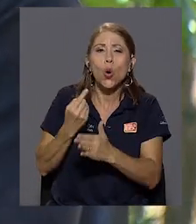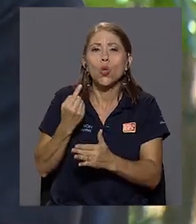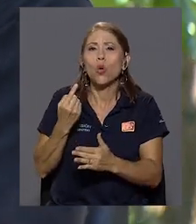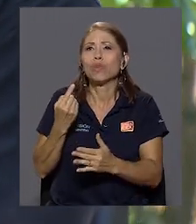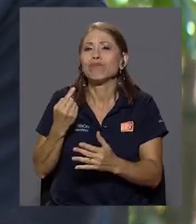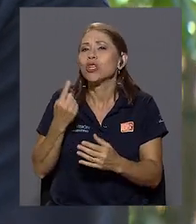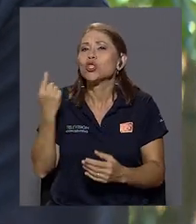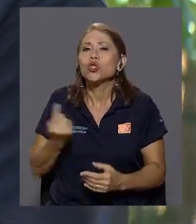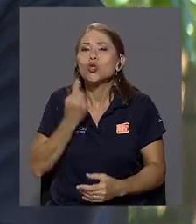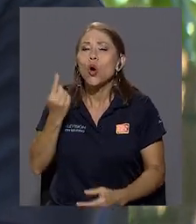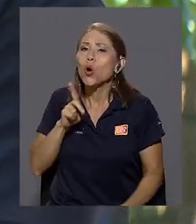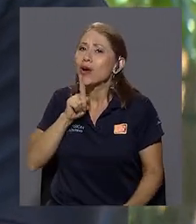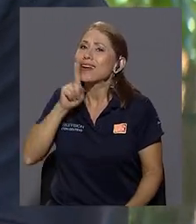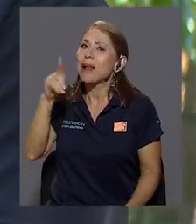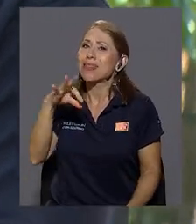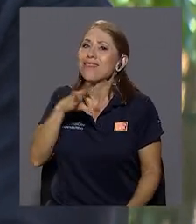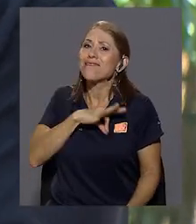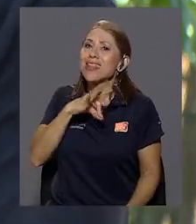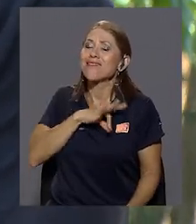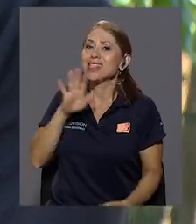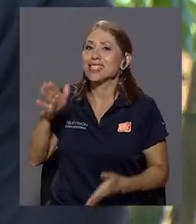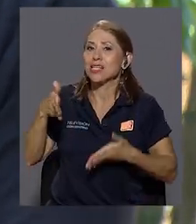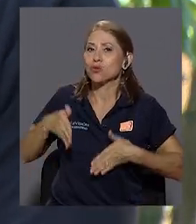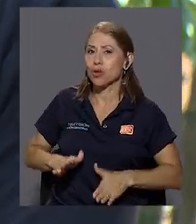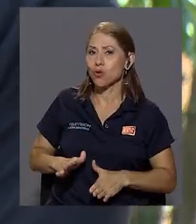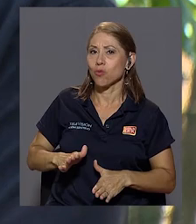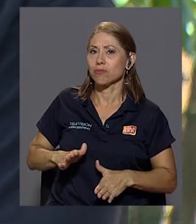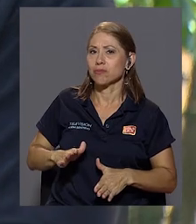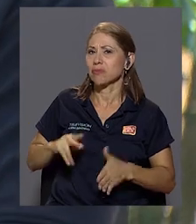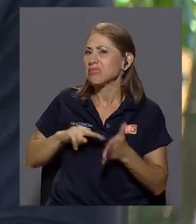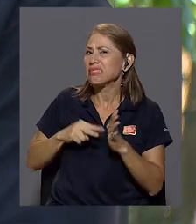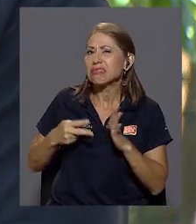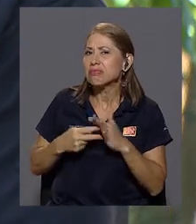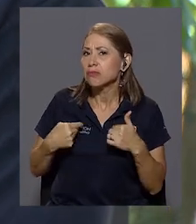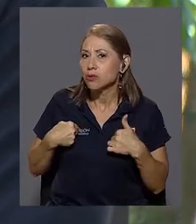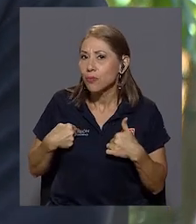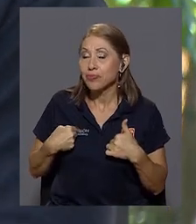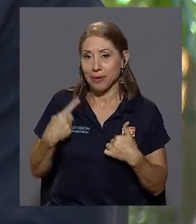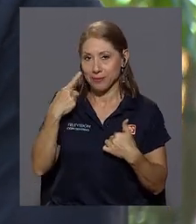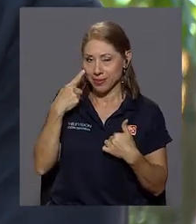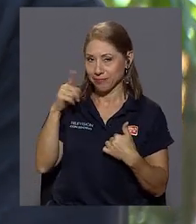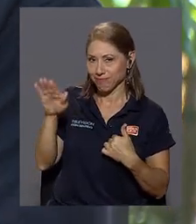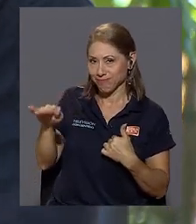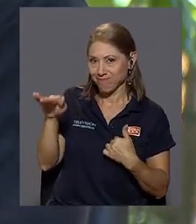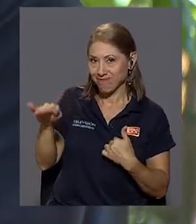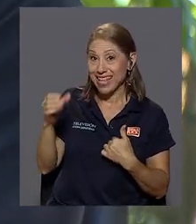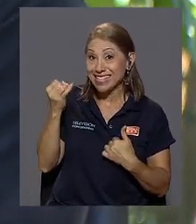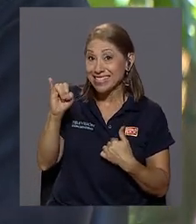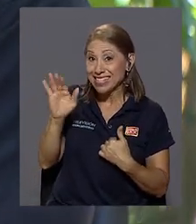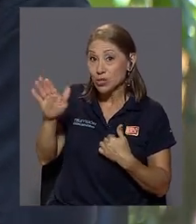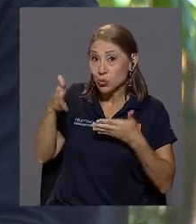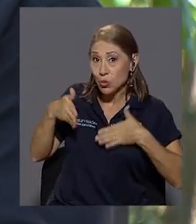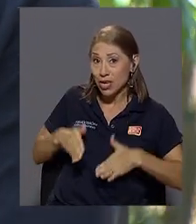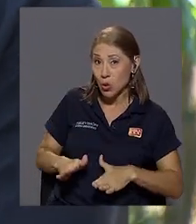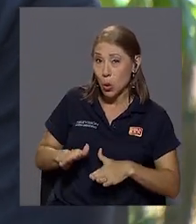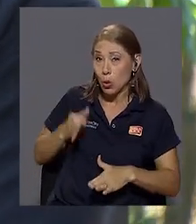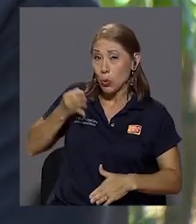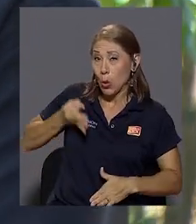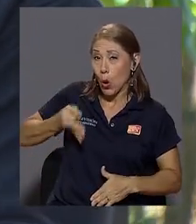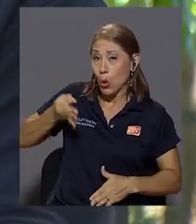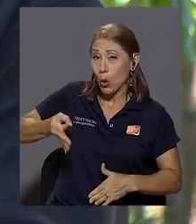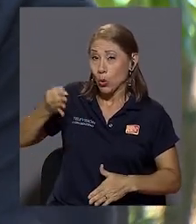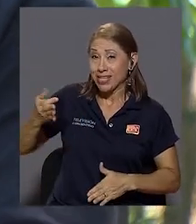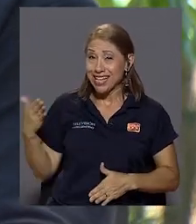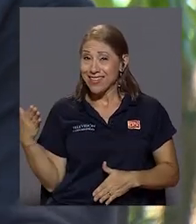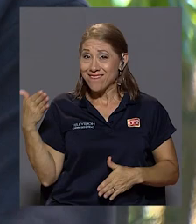realmente le beneficia a él. Entonces, ¿qué quería decirle yo con esto? Señora, vea, si él llega todos los días al portón